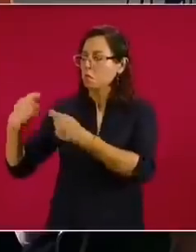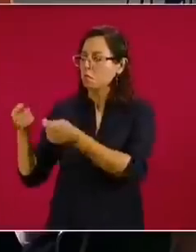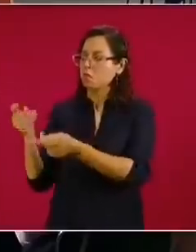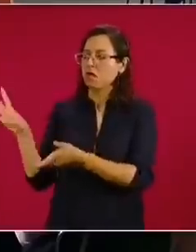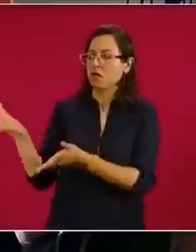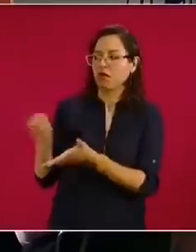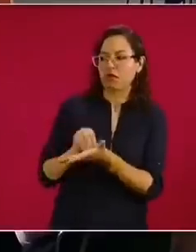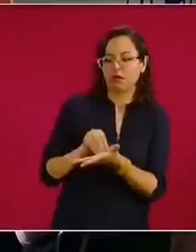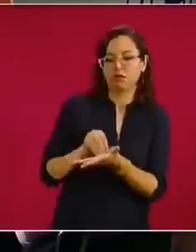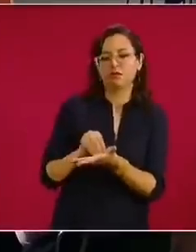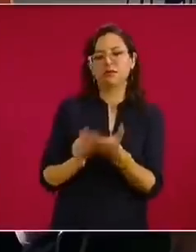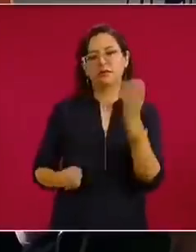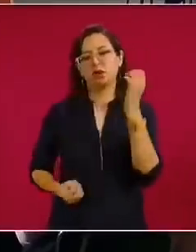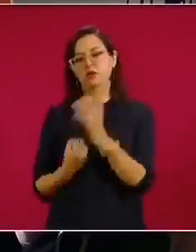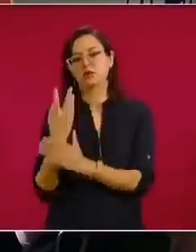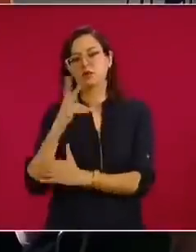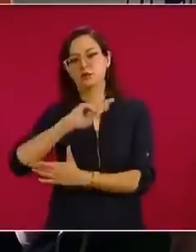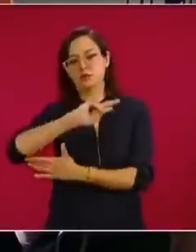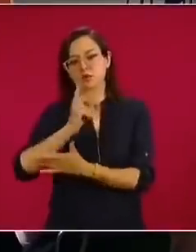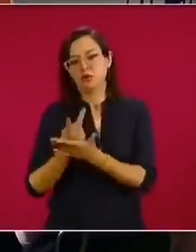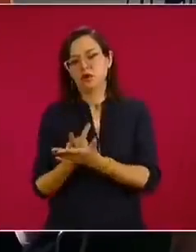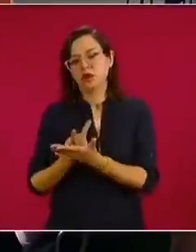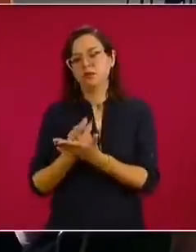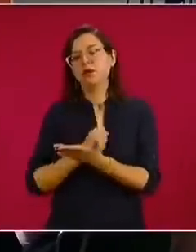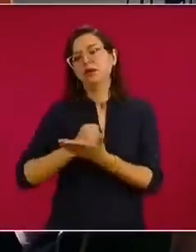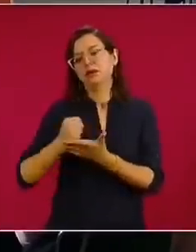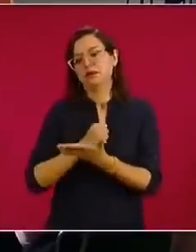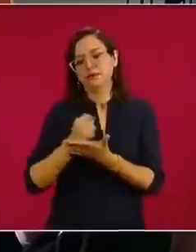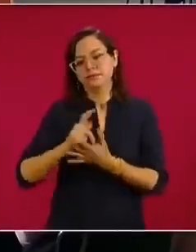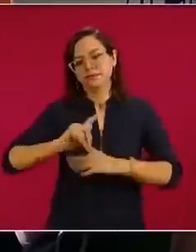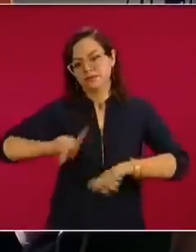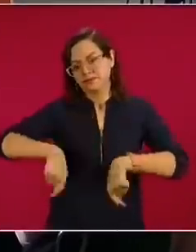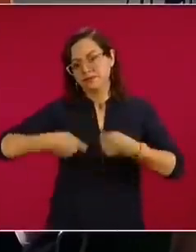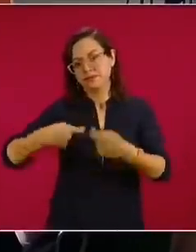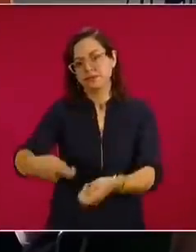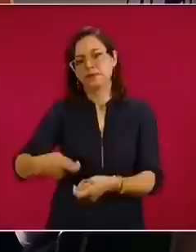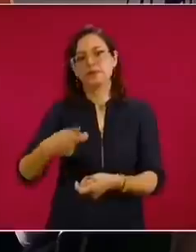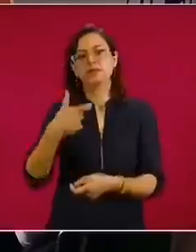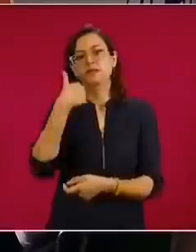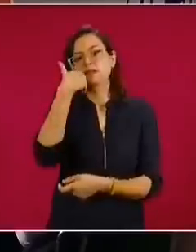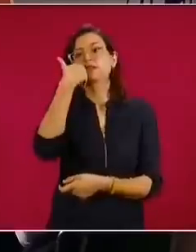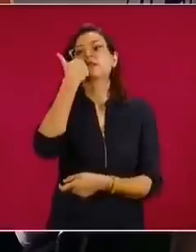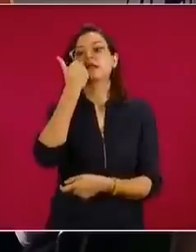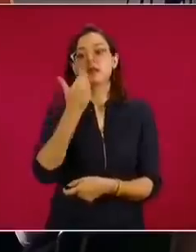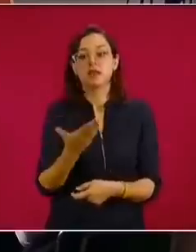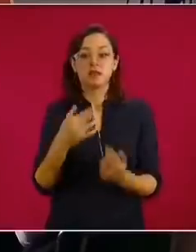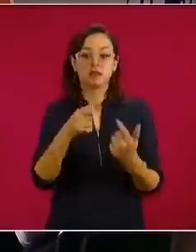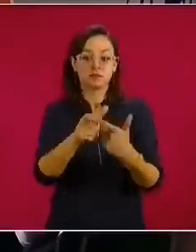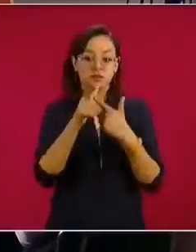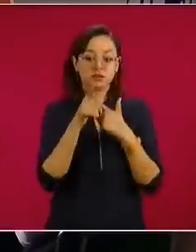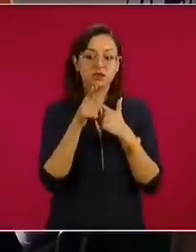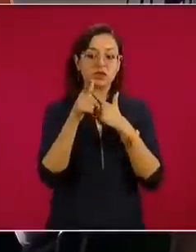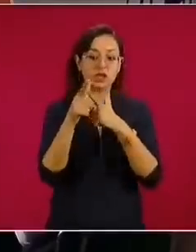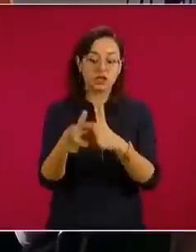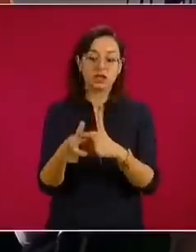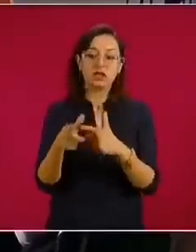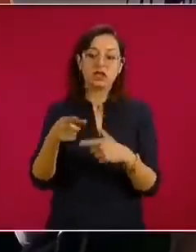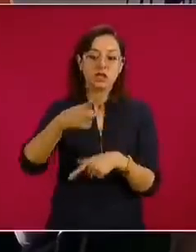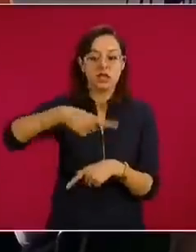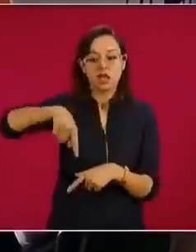se sigue tratando de llevar este financiamiento a estas